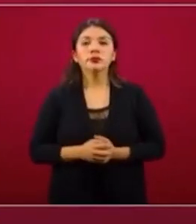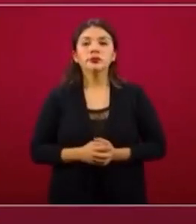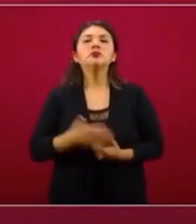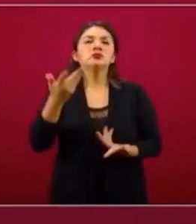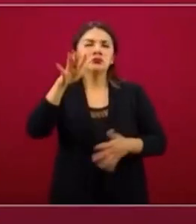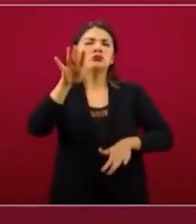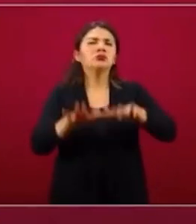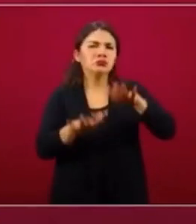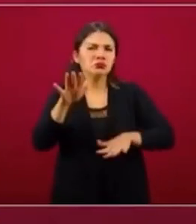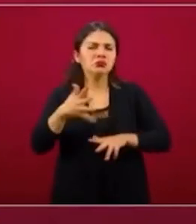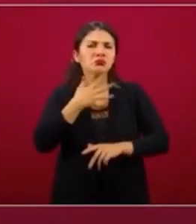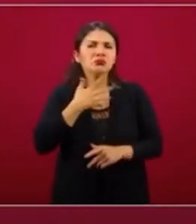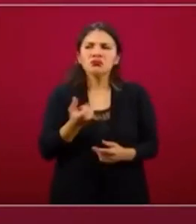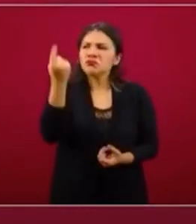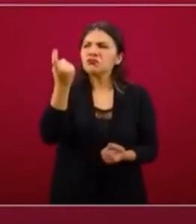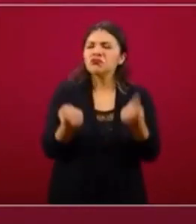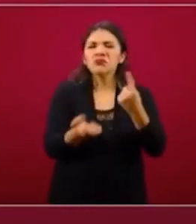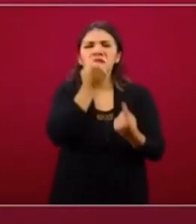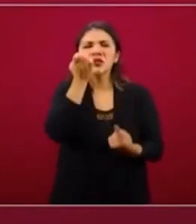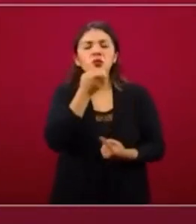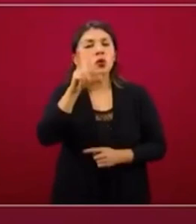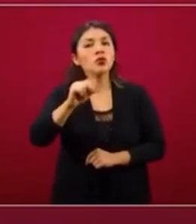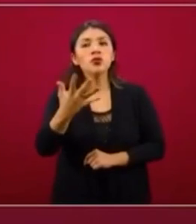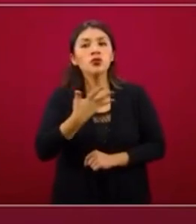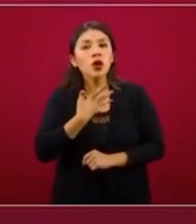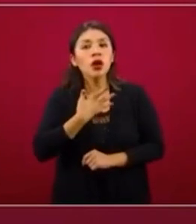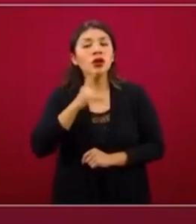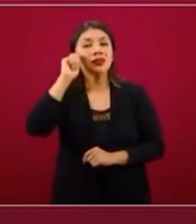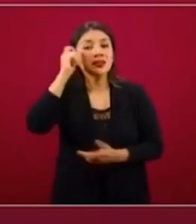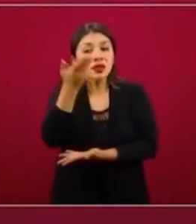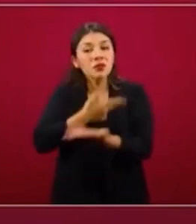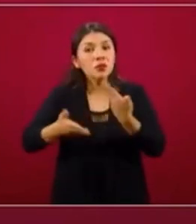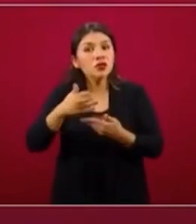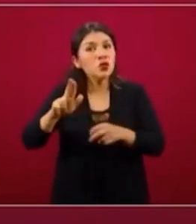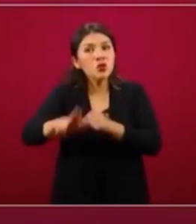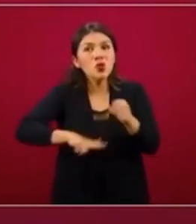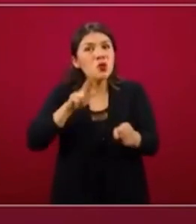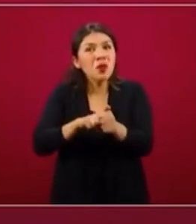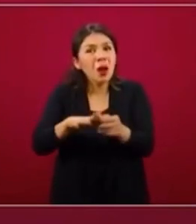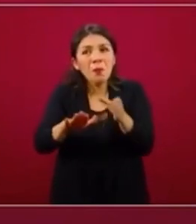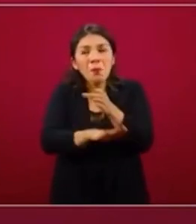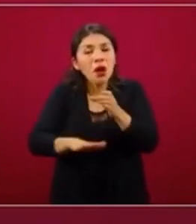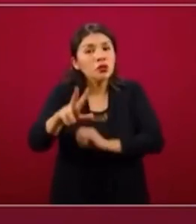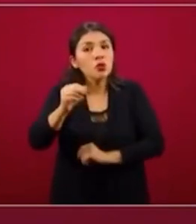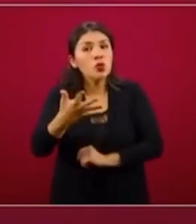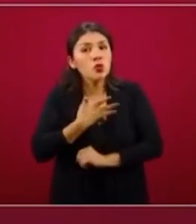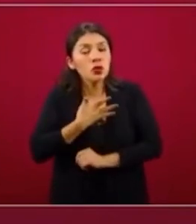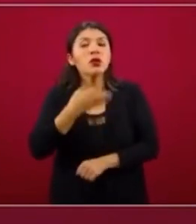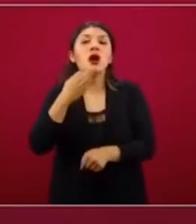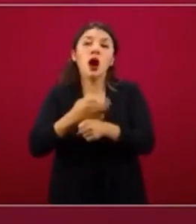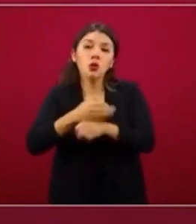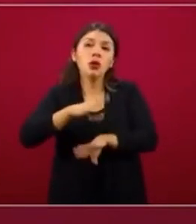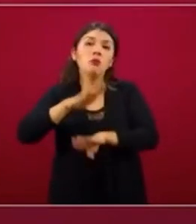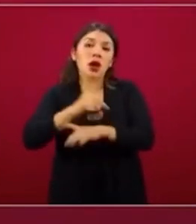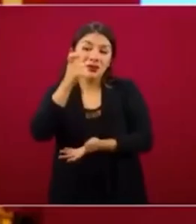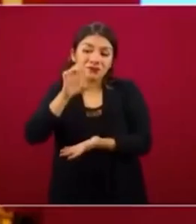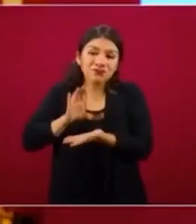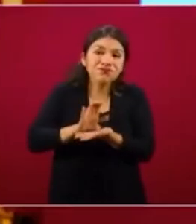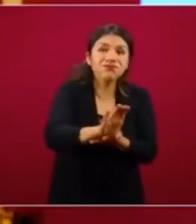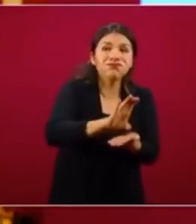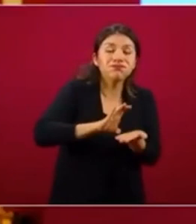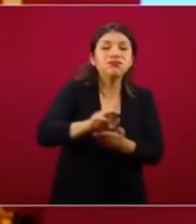En ocasiones hay escuelas que no cuentan siquiera con servicios básicos, en lo que más están invirtiendo estas